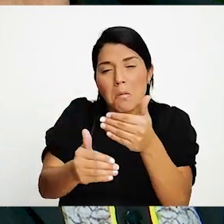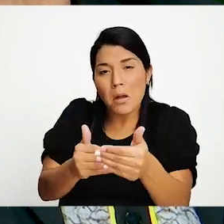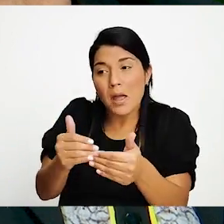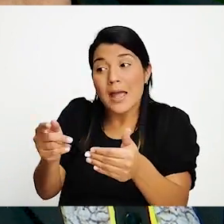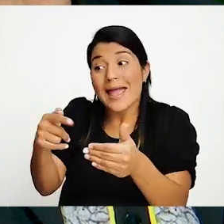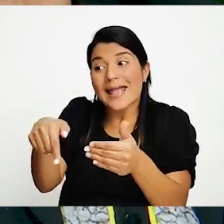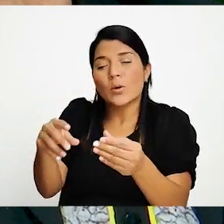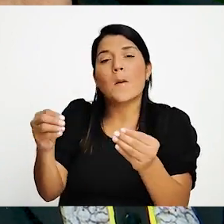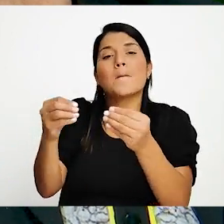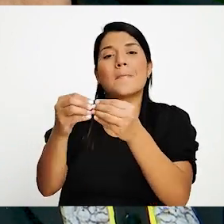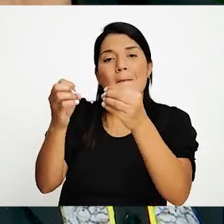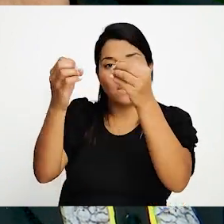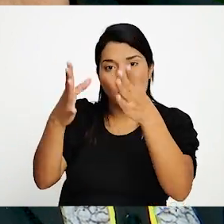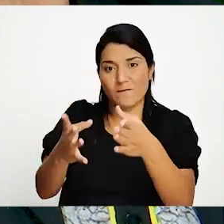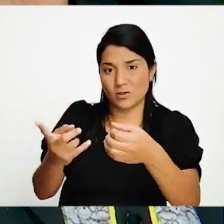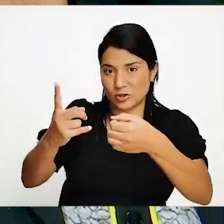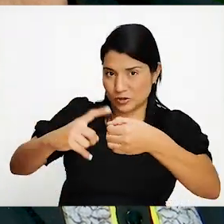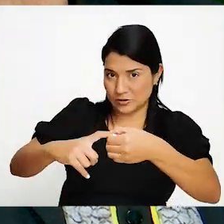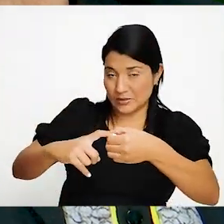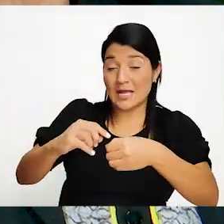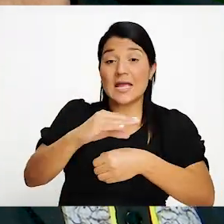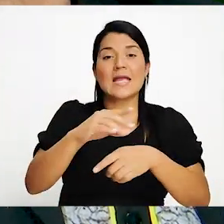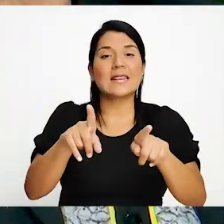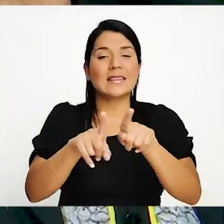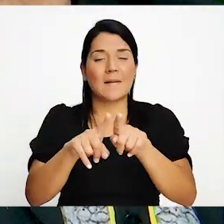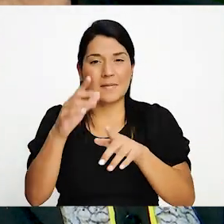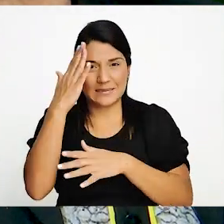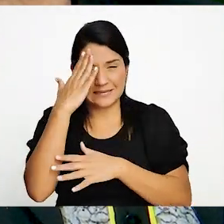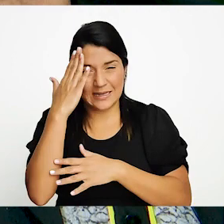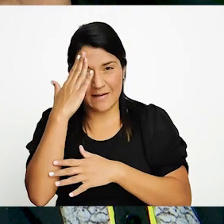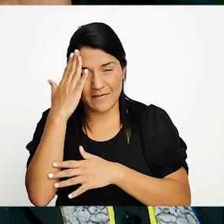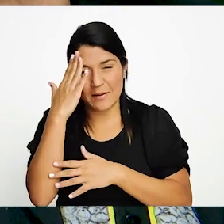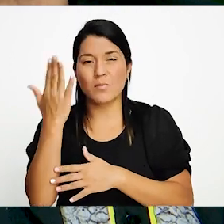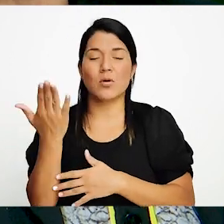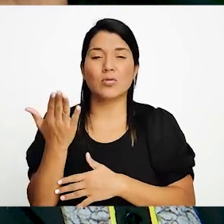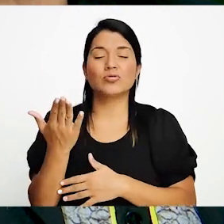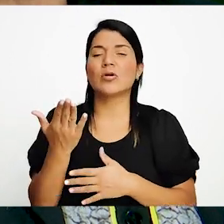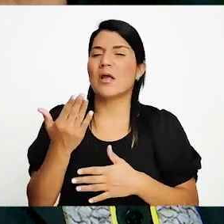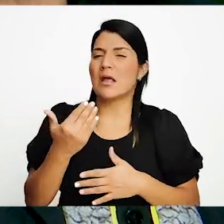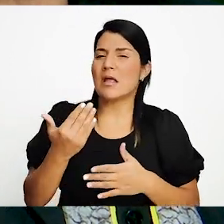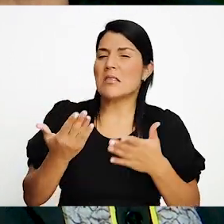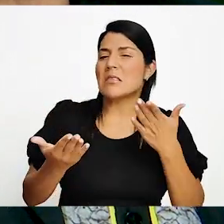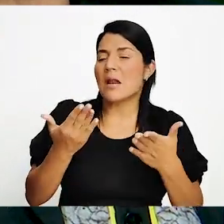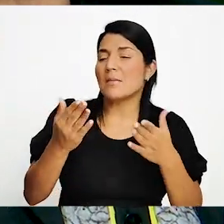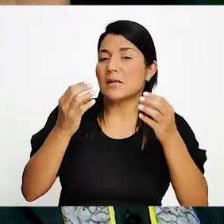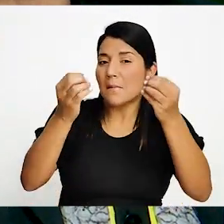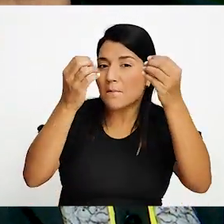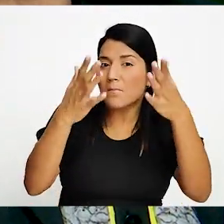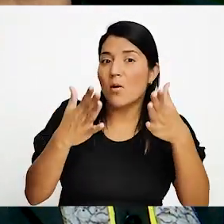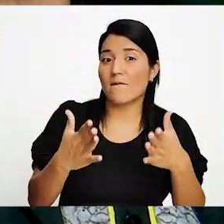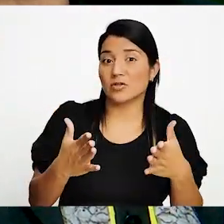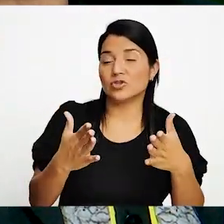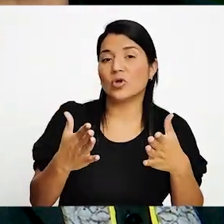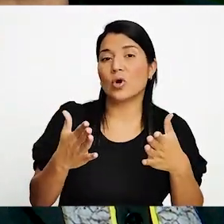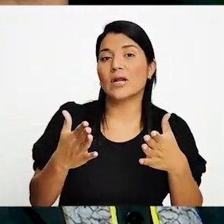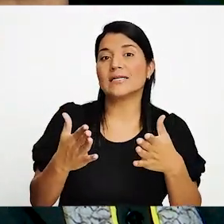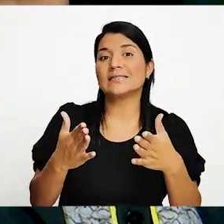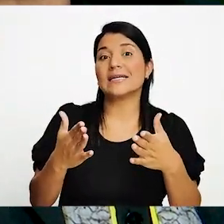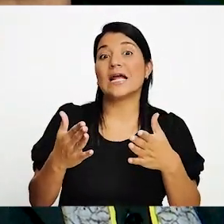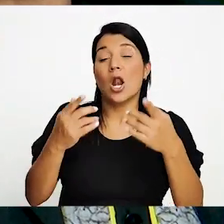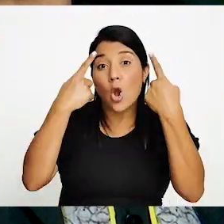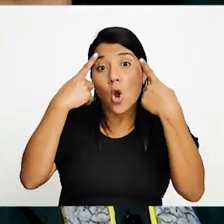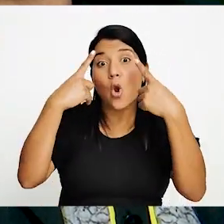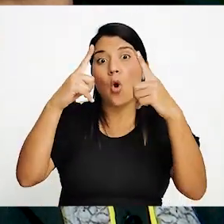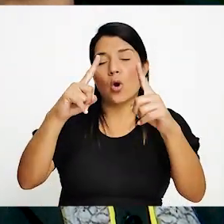aspecto. También tenemos conocimiento que hay posiblemente educadores que vienen del extranjero que tienen que hacer un